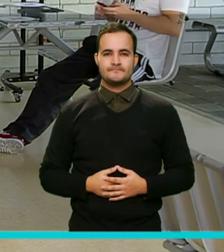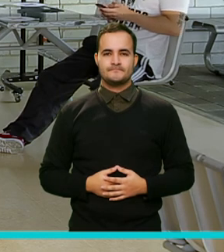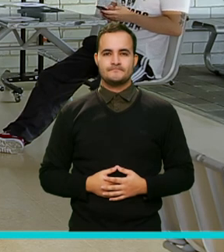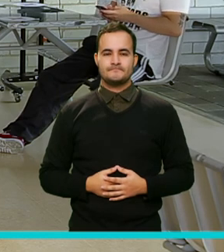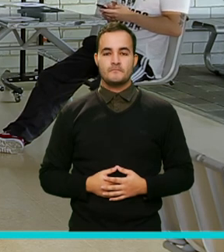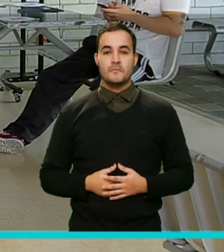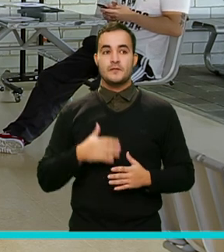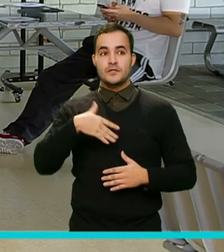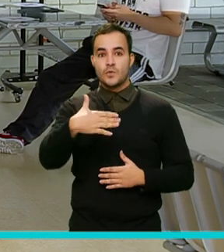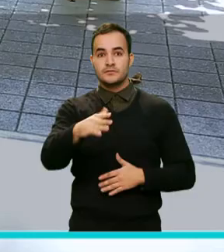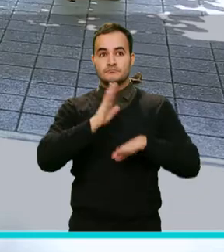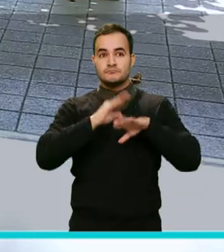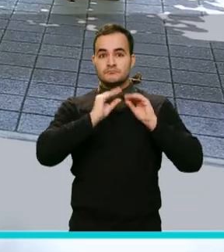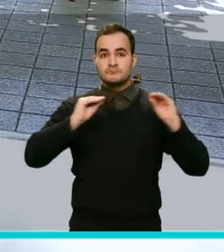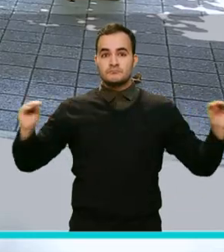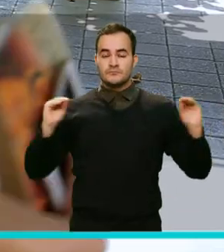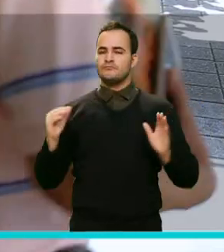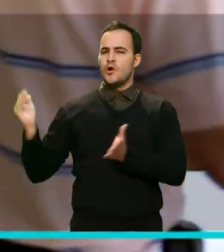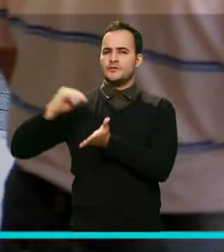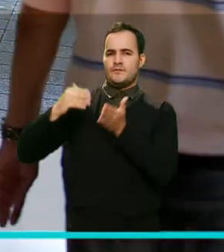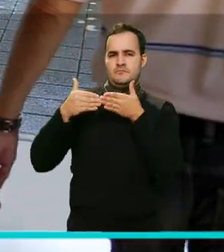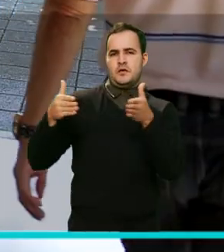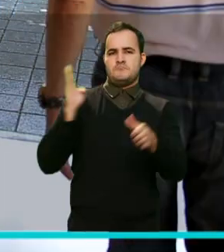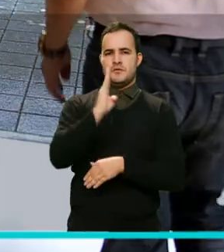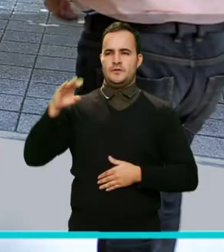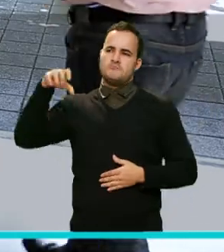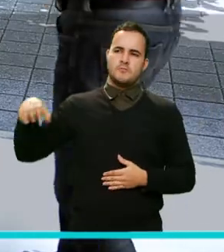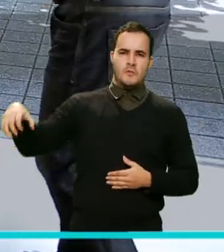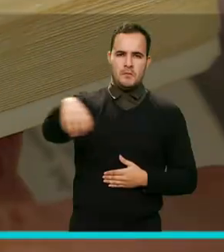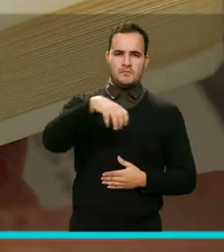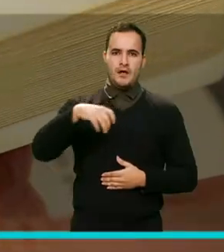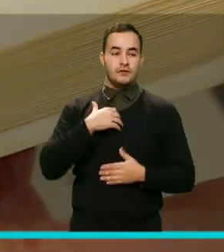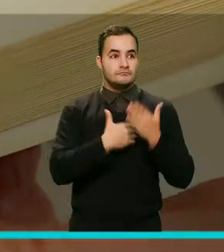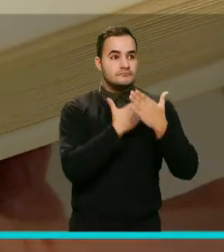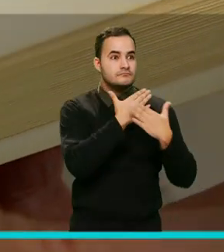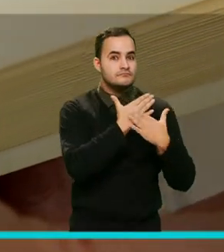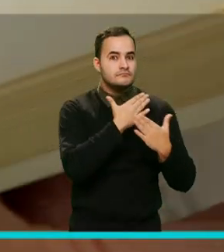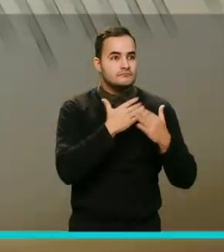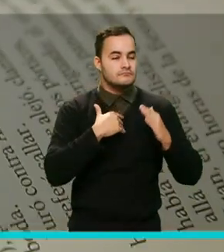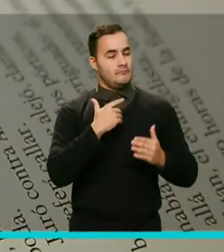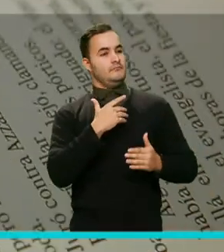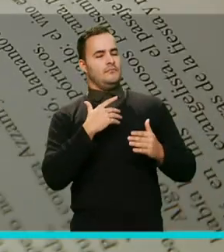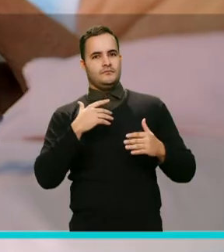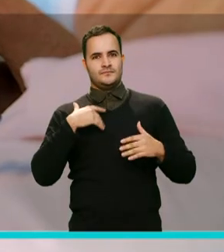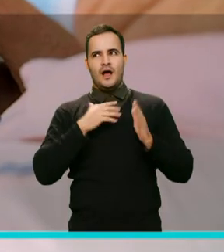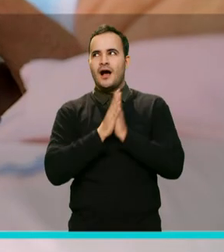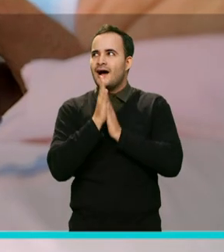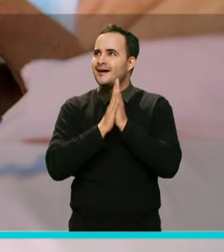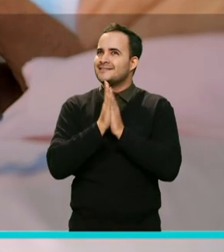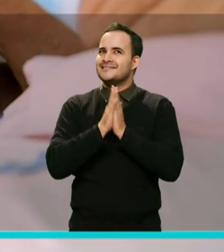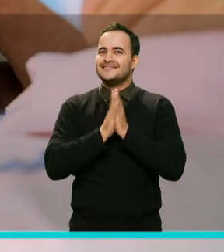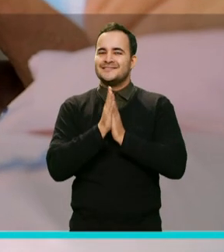Cuando escuché la reapertura de las bibliotecas, la expectativa fue inmensa porque